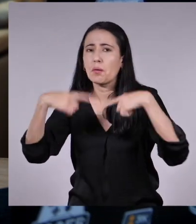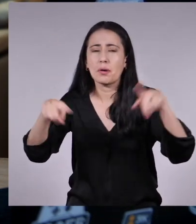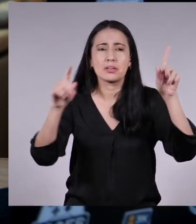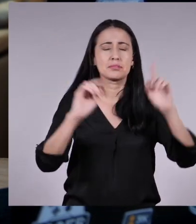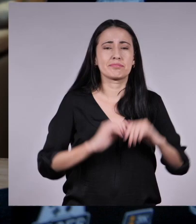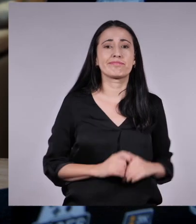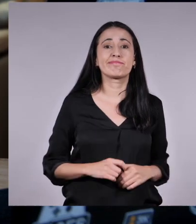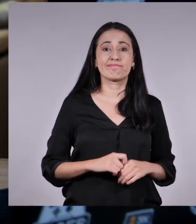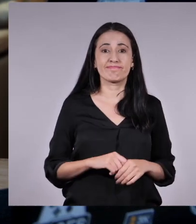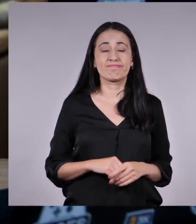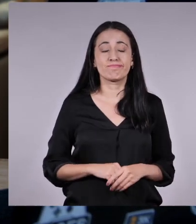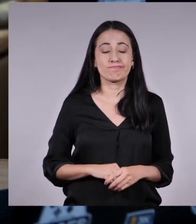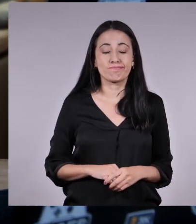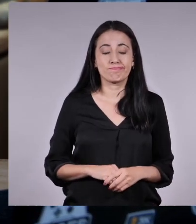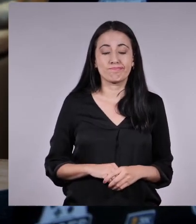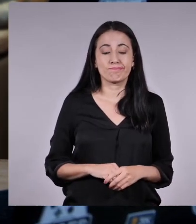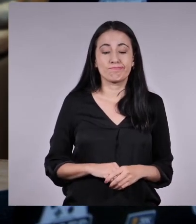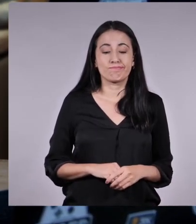gente.